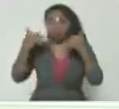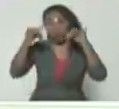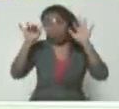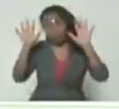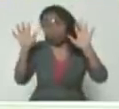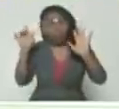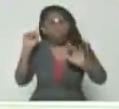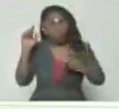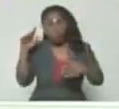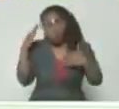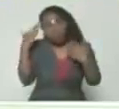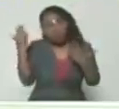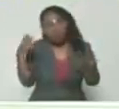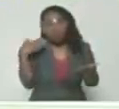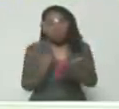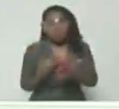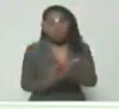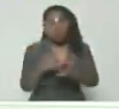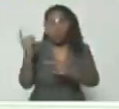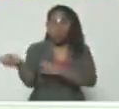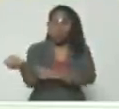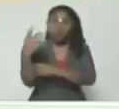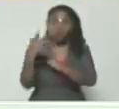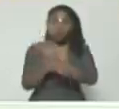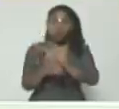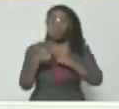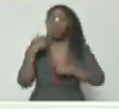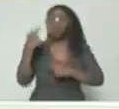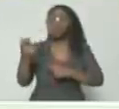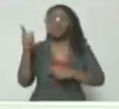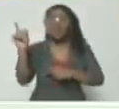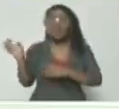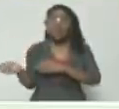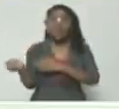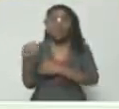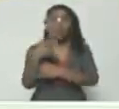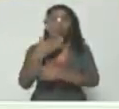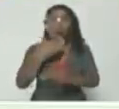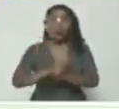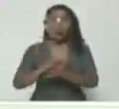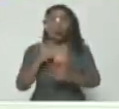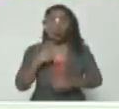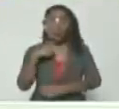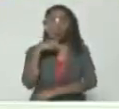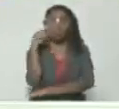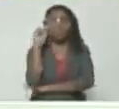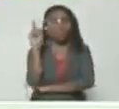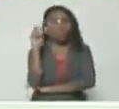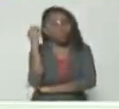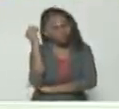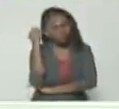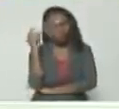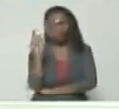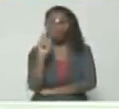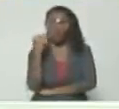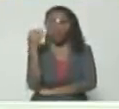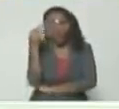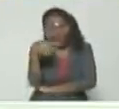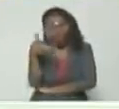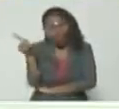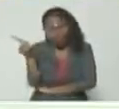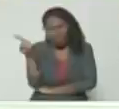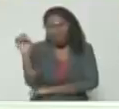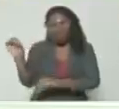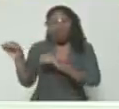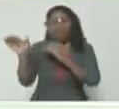no me consta que él la haya enviado. Dice el que le envió una carta. Yo solo me pregunto, creo que no. Que Pietro